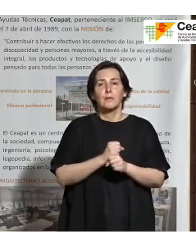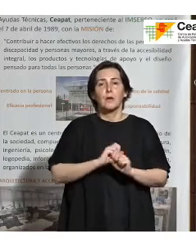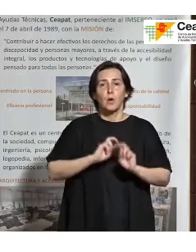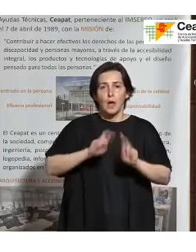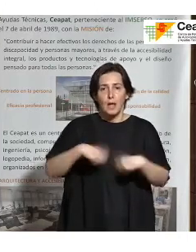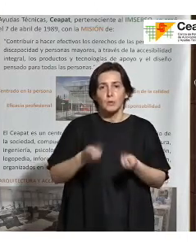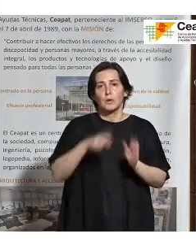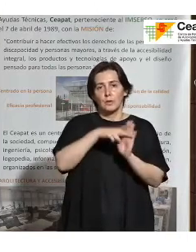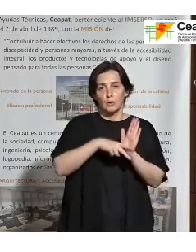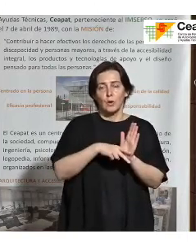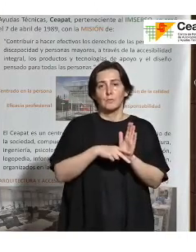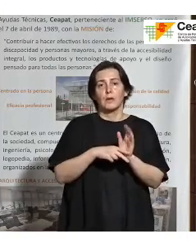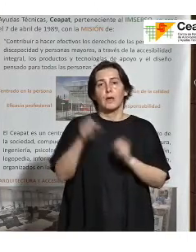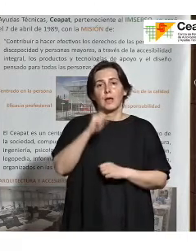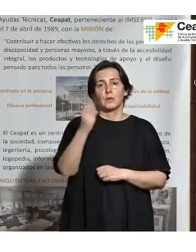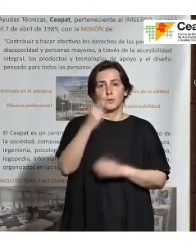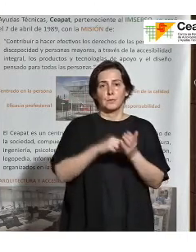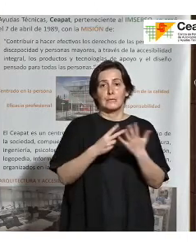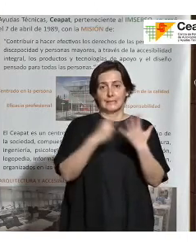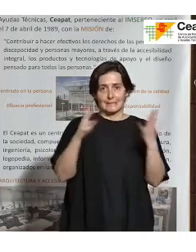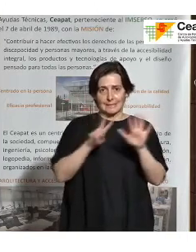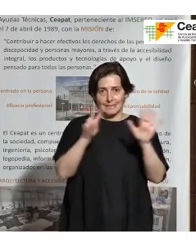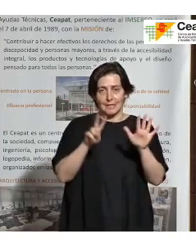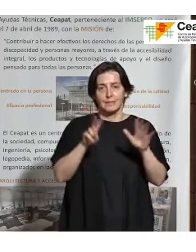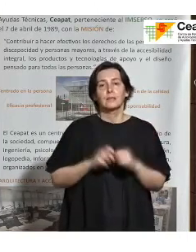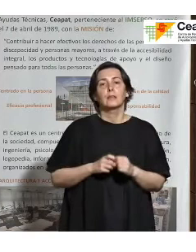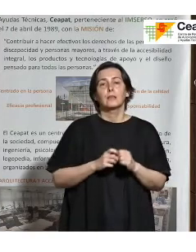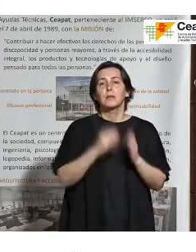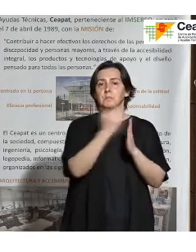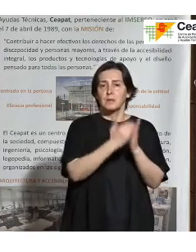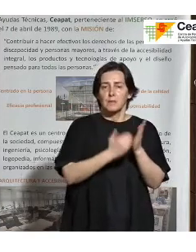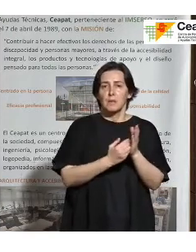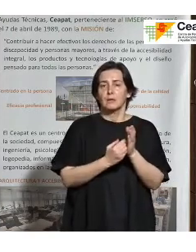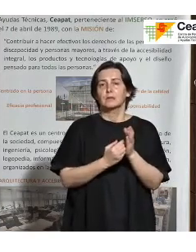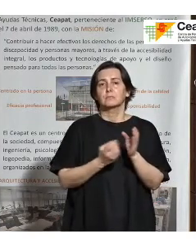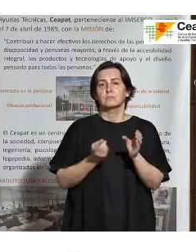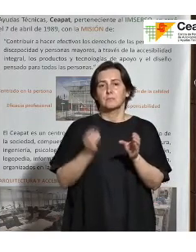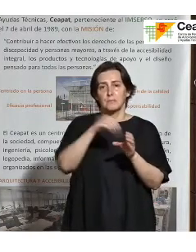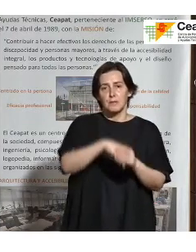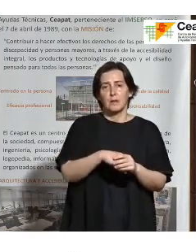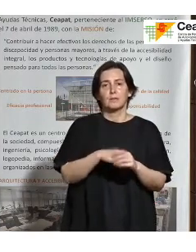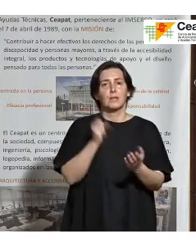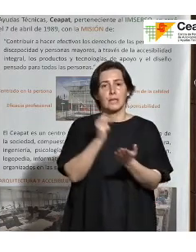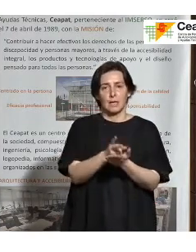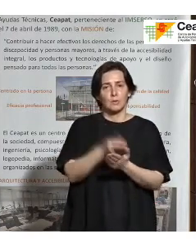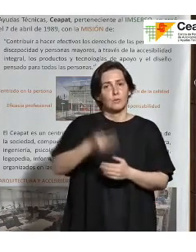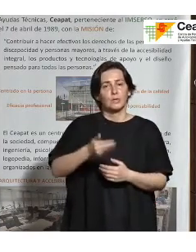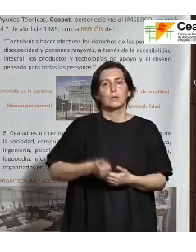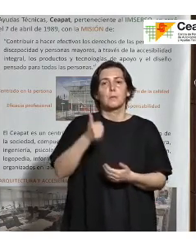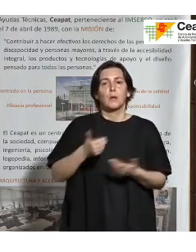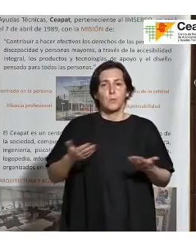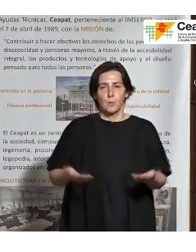de la norma del año 2007 y cuáles son sus principales implicaciones y retos más importantes que presentan.